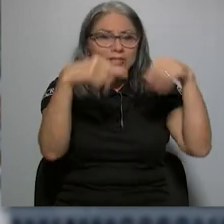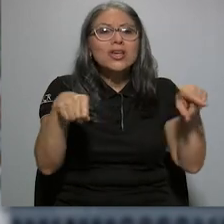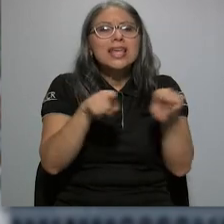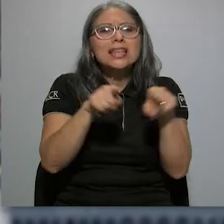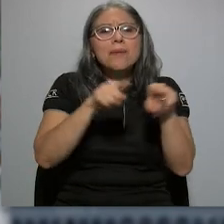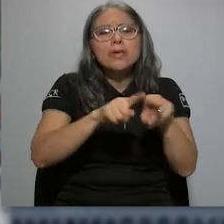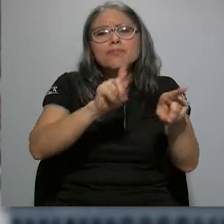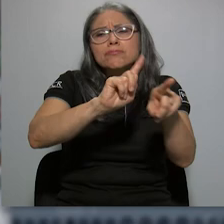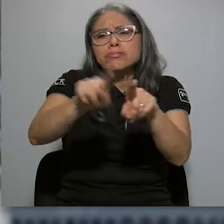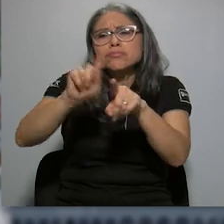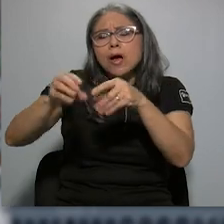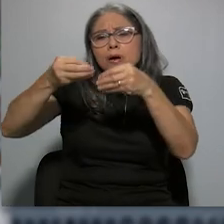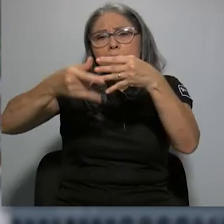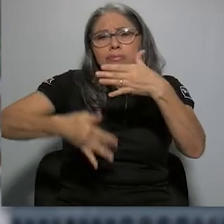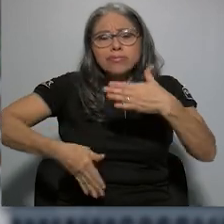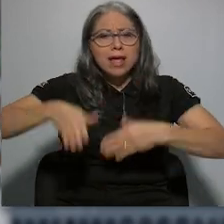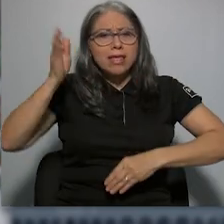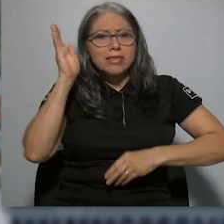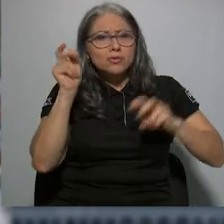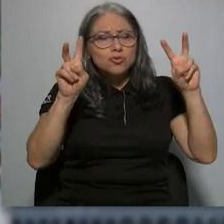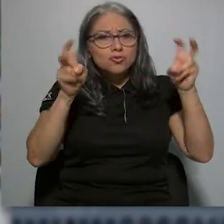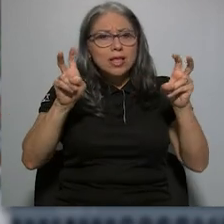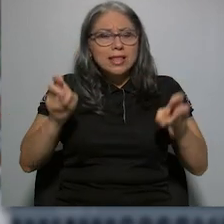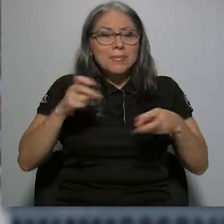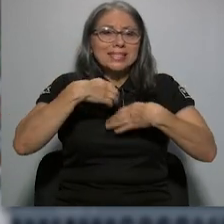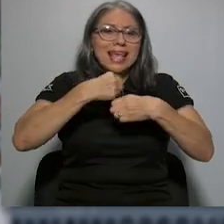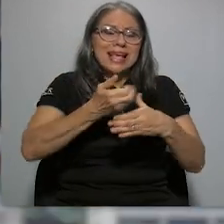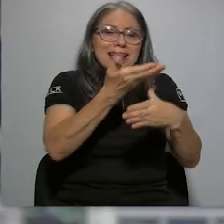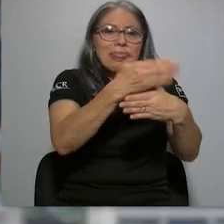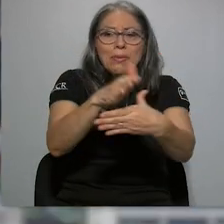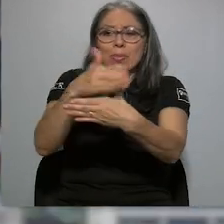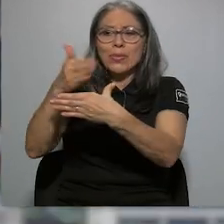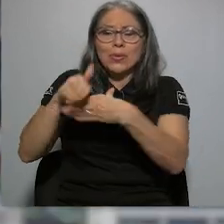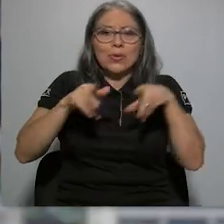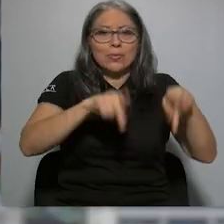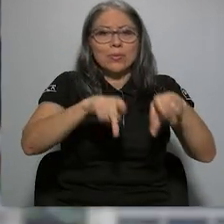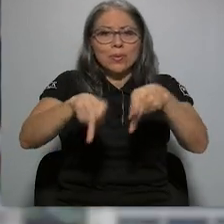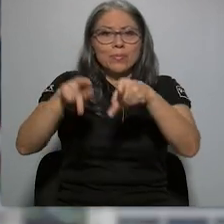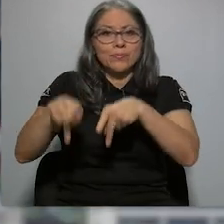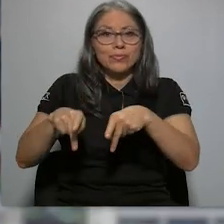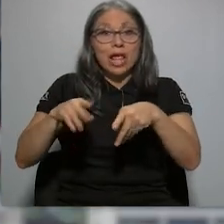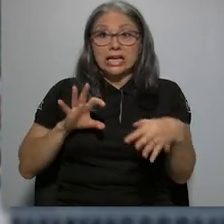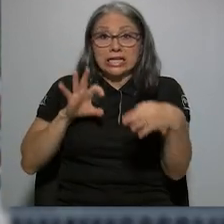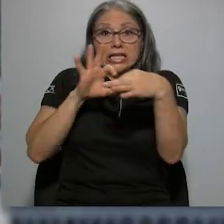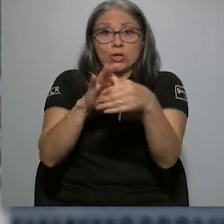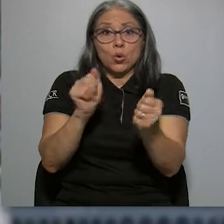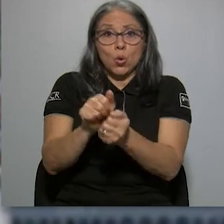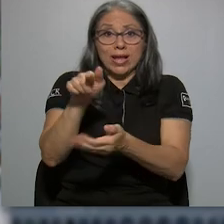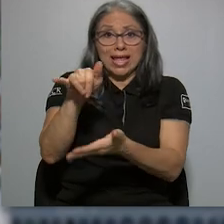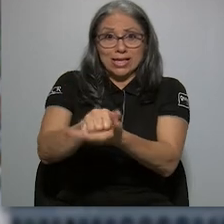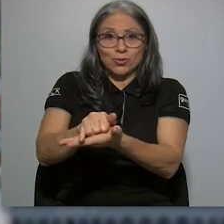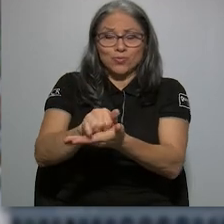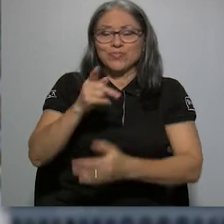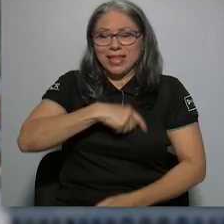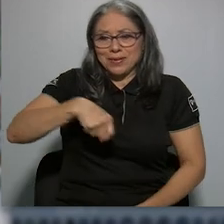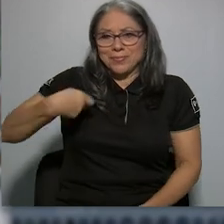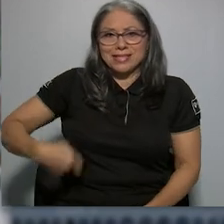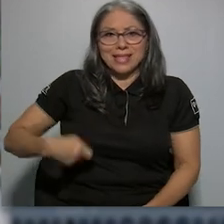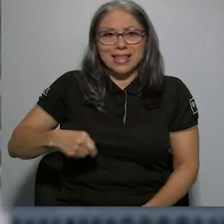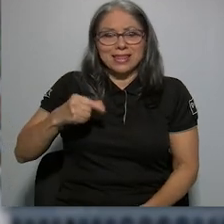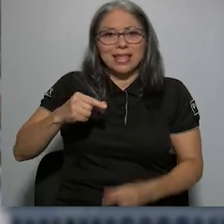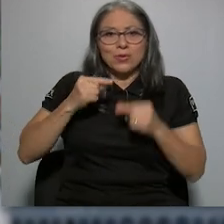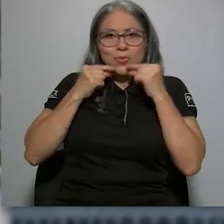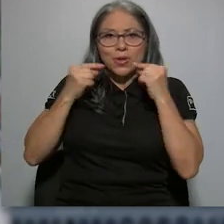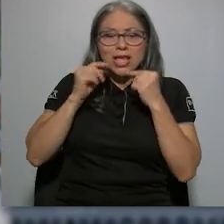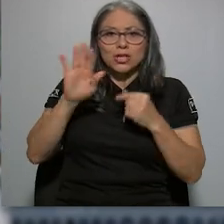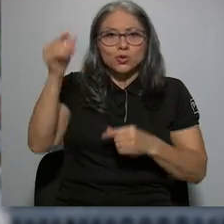la proliferación de los discursos que polarizan a la ciudadanía. A propósito de la polarización, el presidente Rodrigo Chávez y su